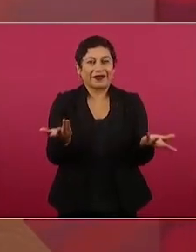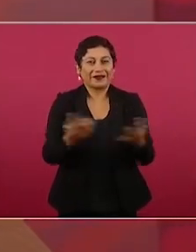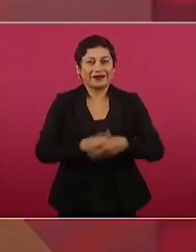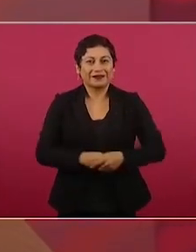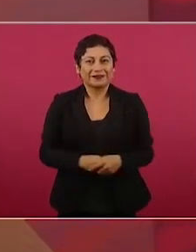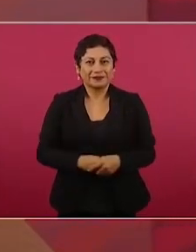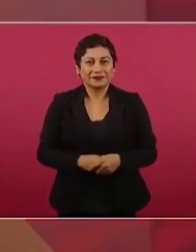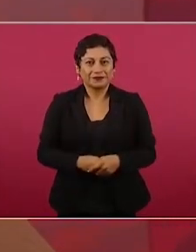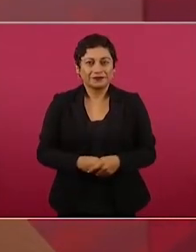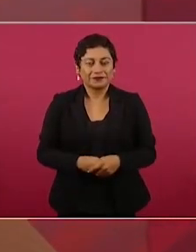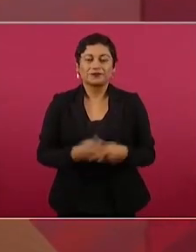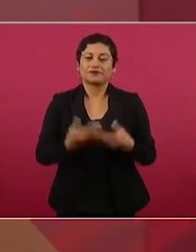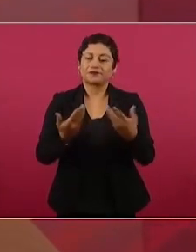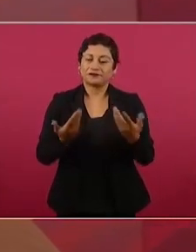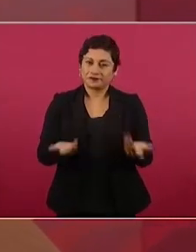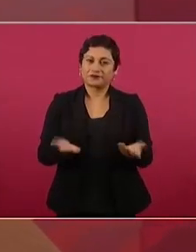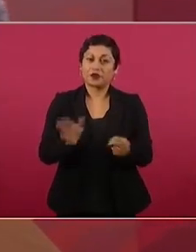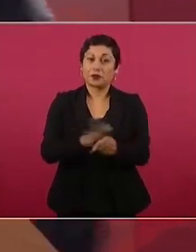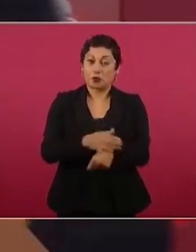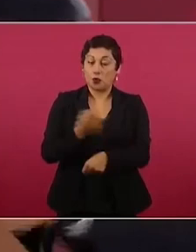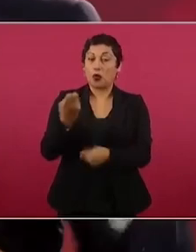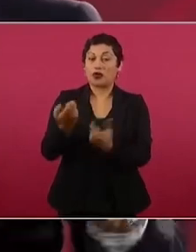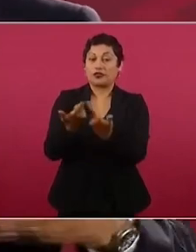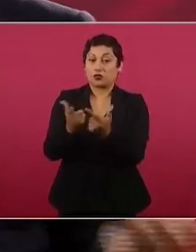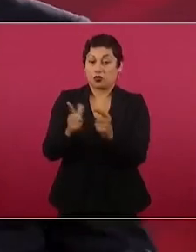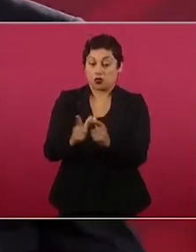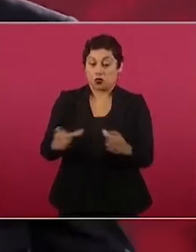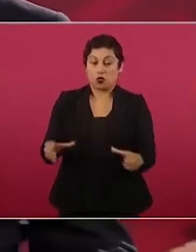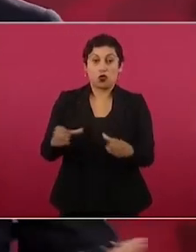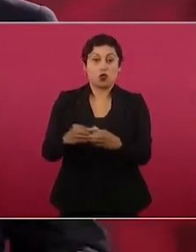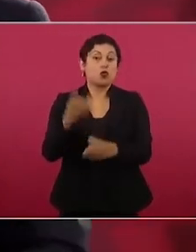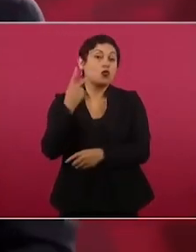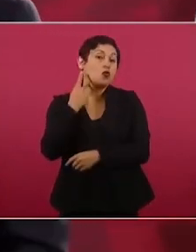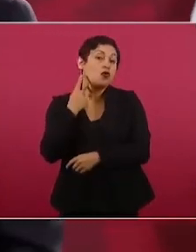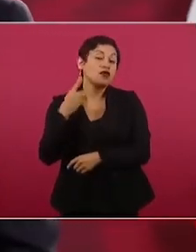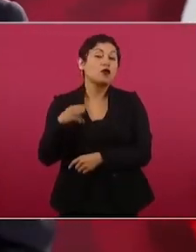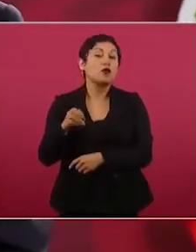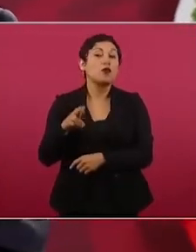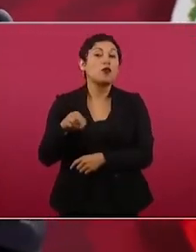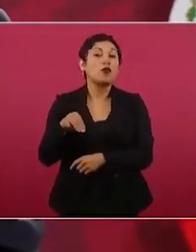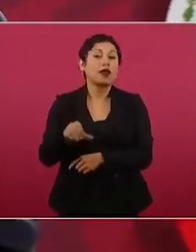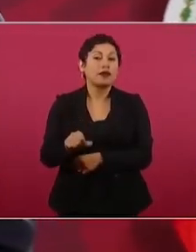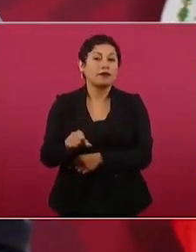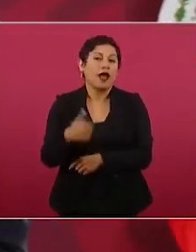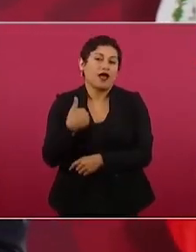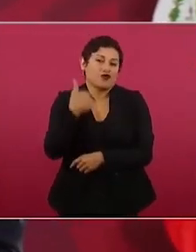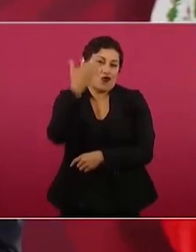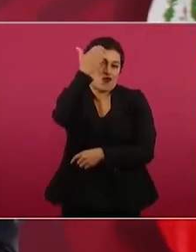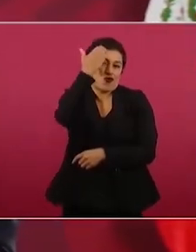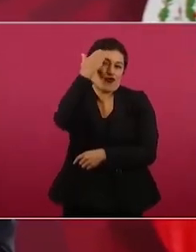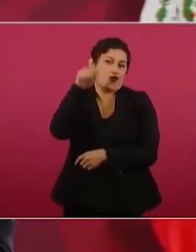el procedimiento en el caso de Morena lo conozco porque a mí me tocó ser fundador